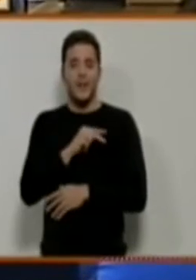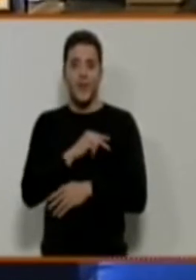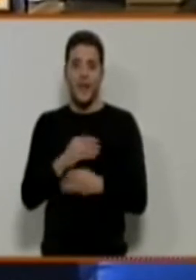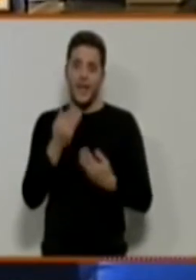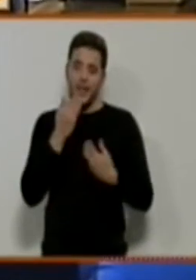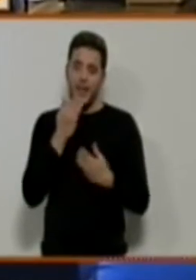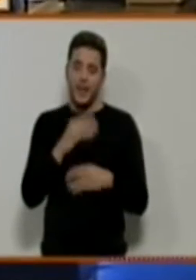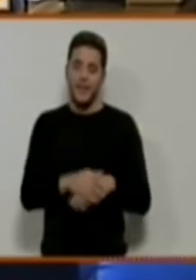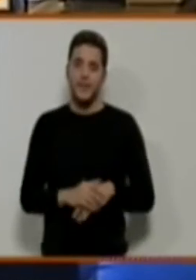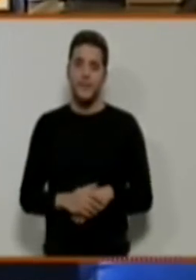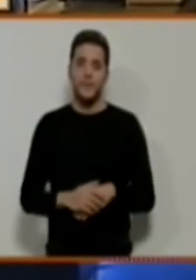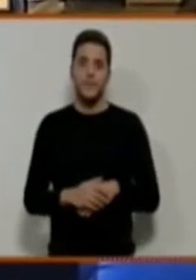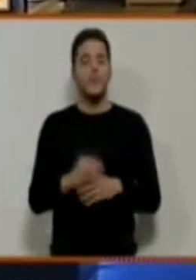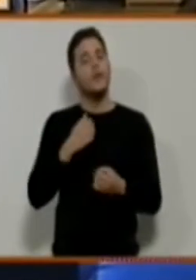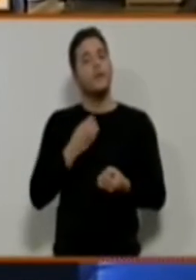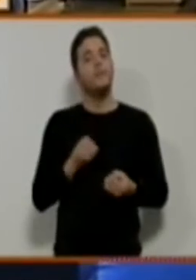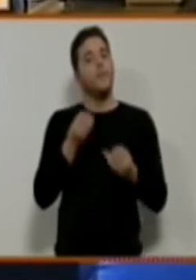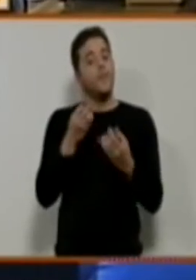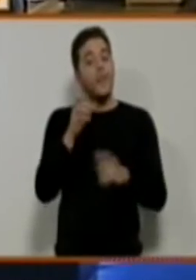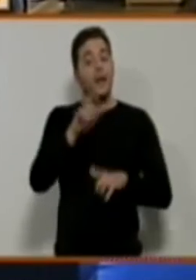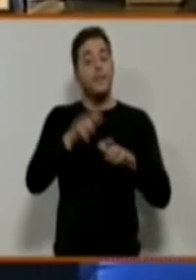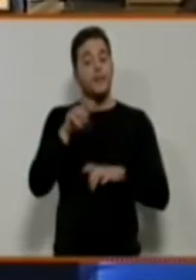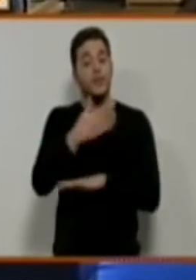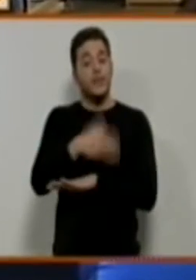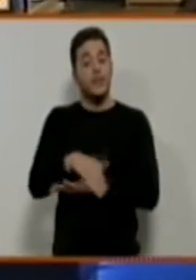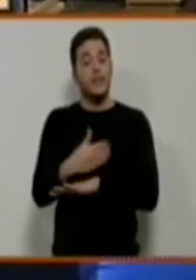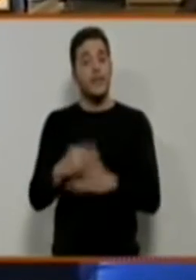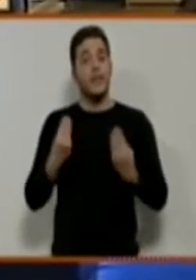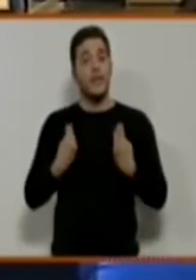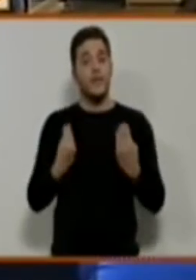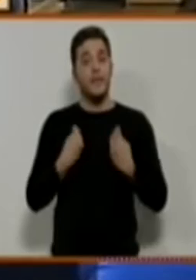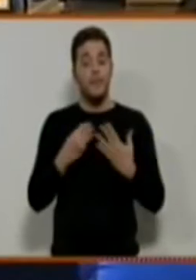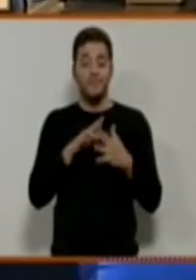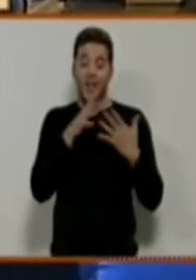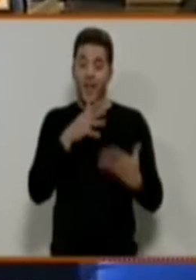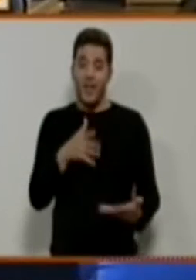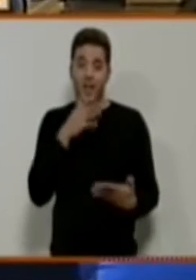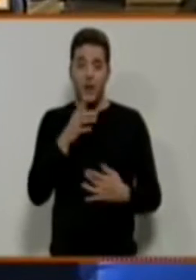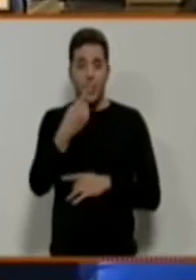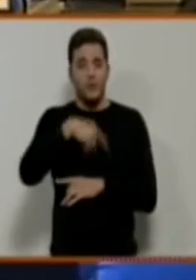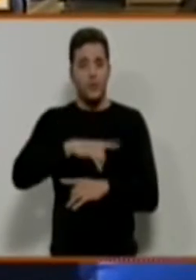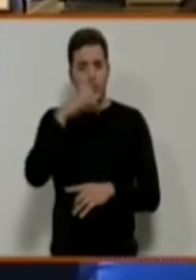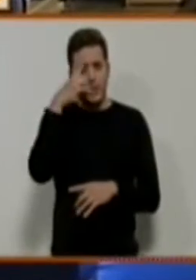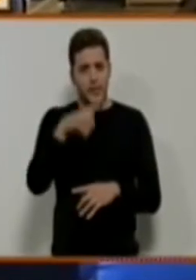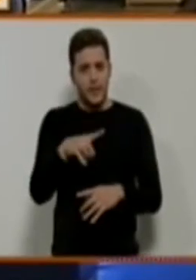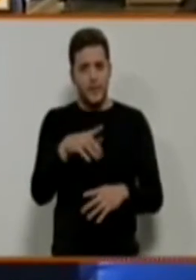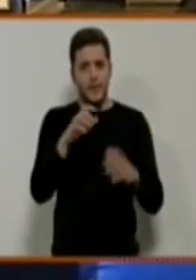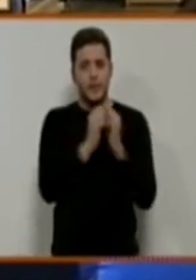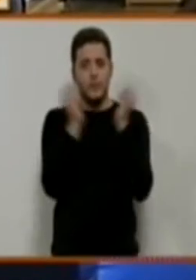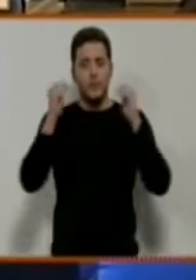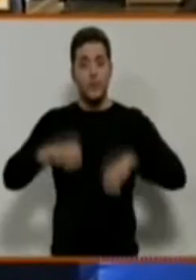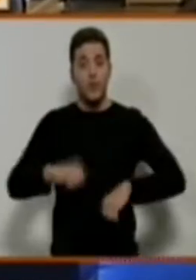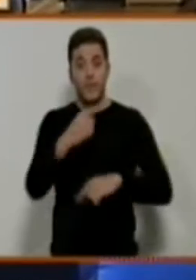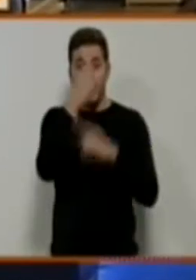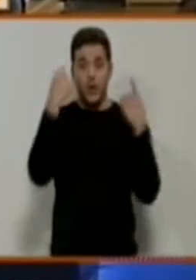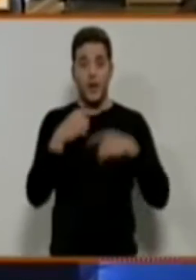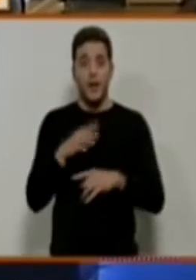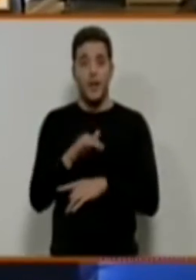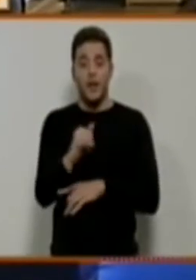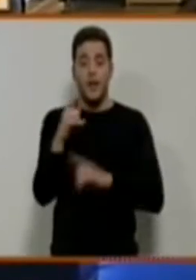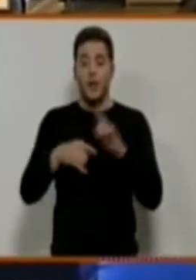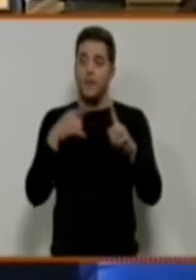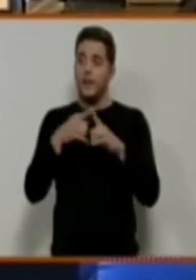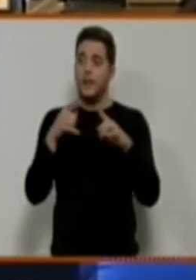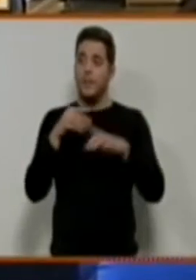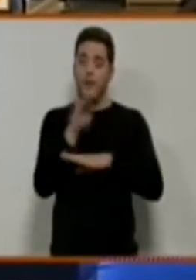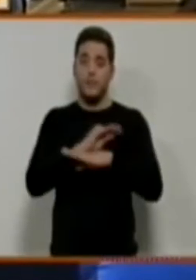te cuento. Las personas que viven en la calle en estos momentos, como todos saben, tenemos un convenio con Cáritas para el mantenimiento del centro de